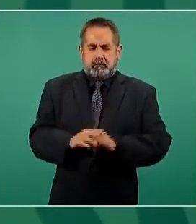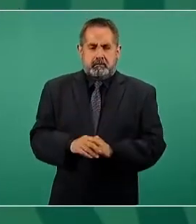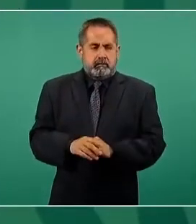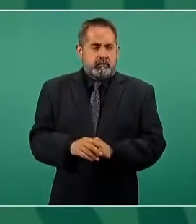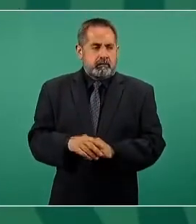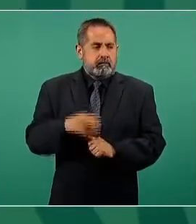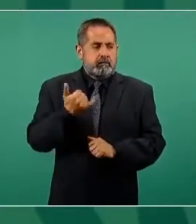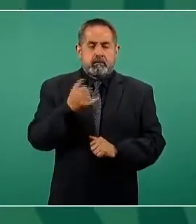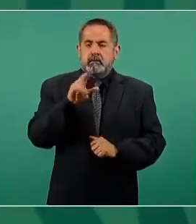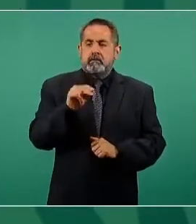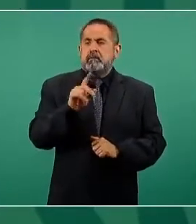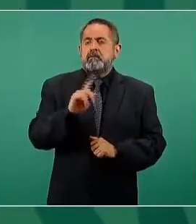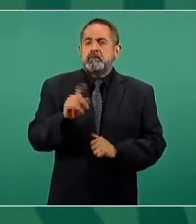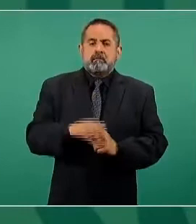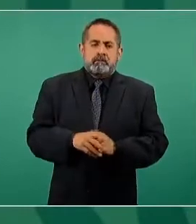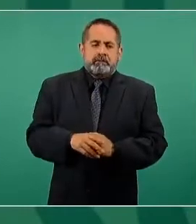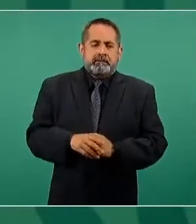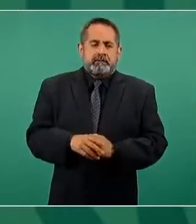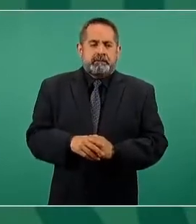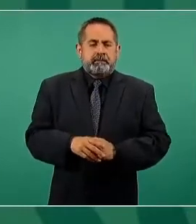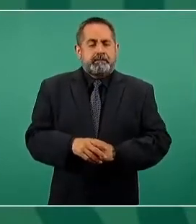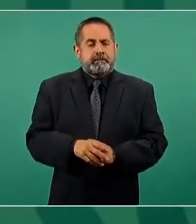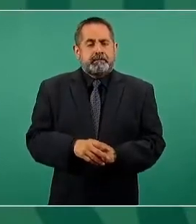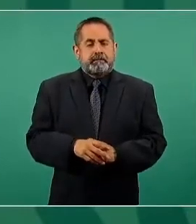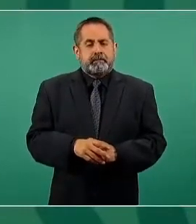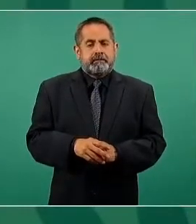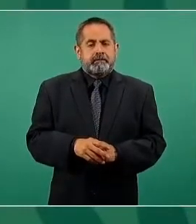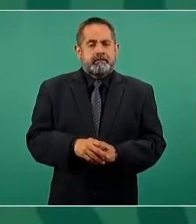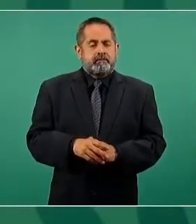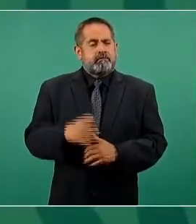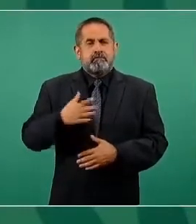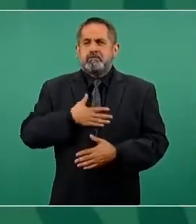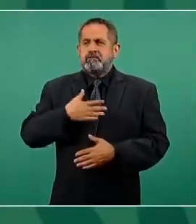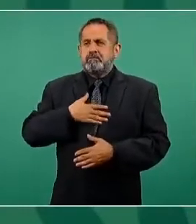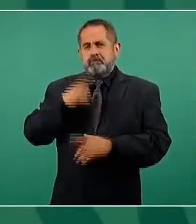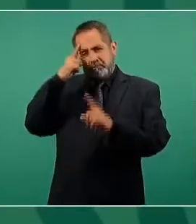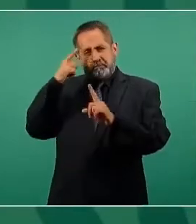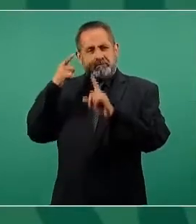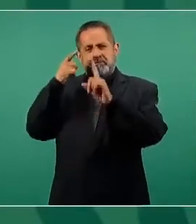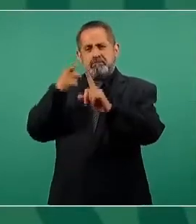no es nuestro propósito